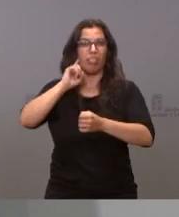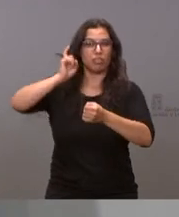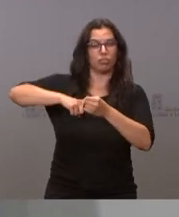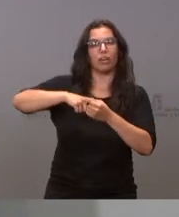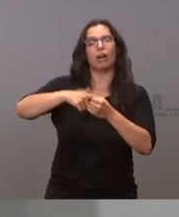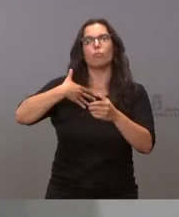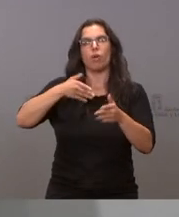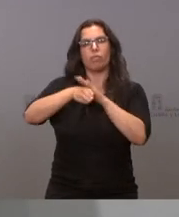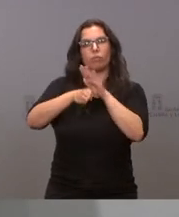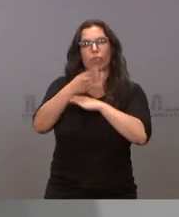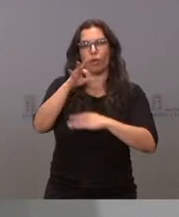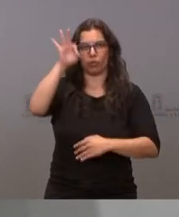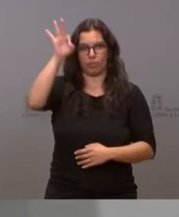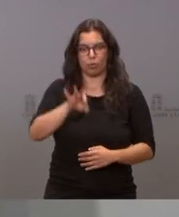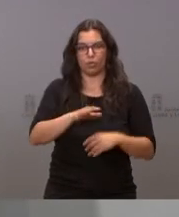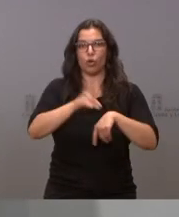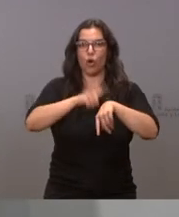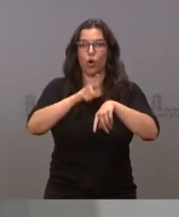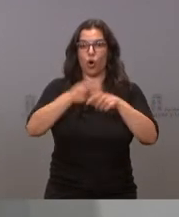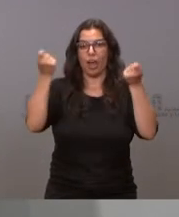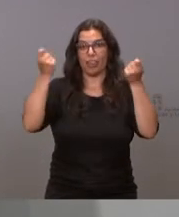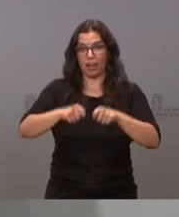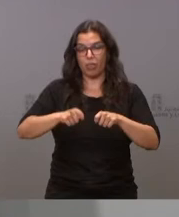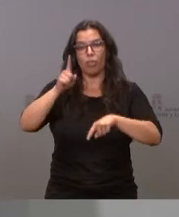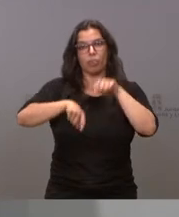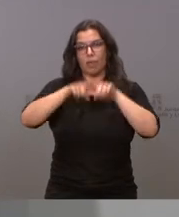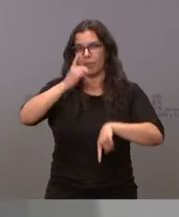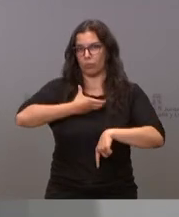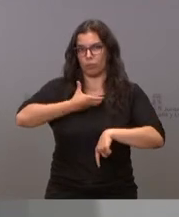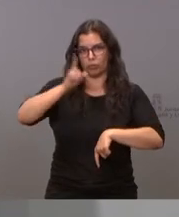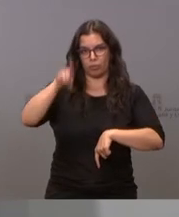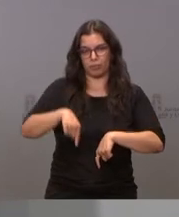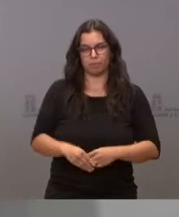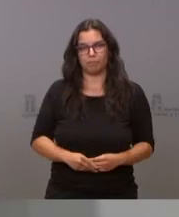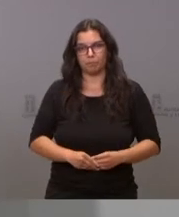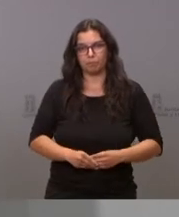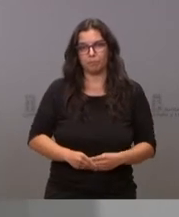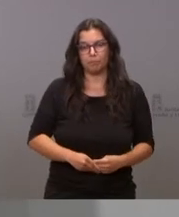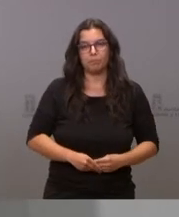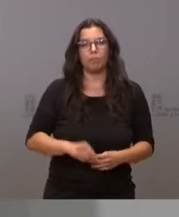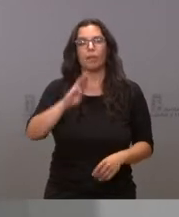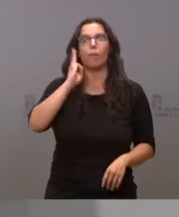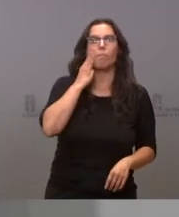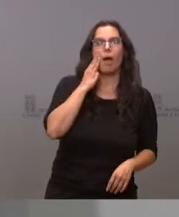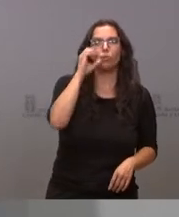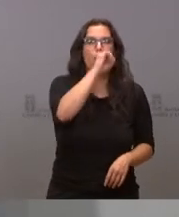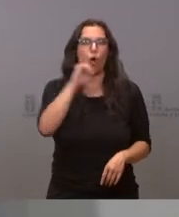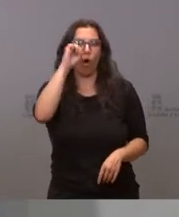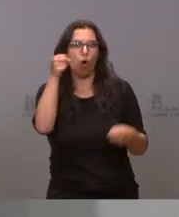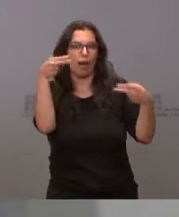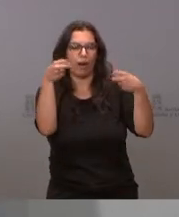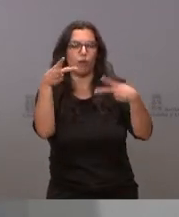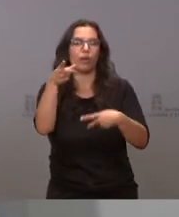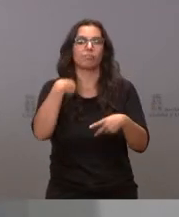ser del 50%, el horario de cierre el que dicte la ordenanza municipal. Para pubs y karaokes y